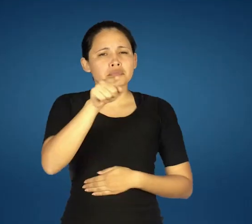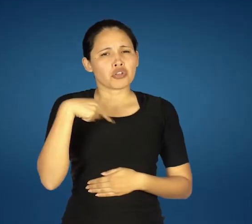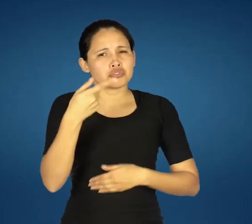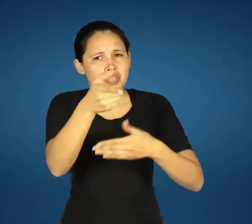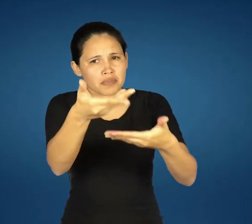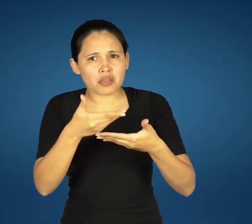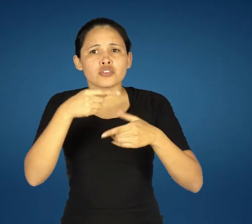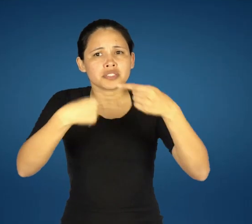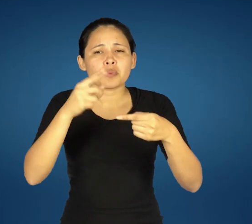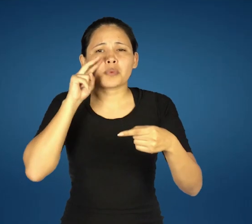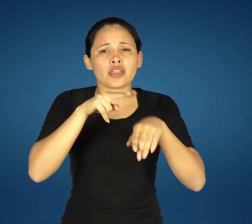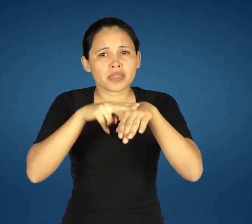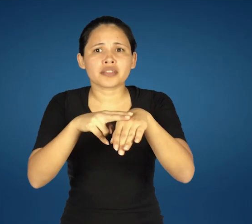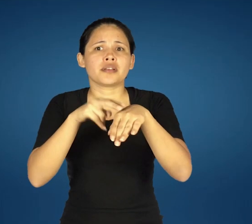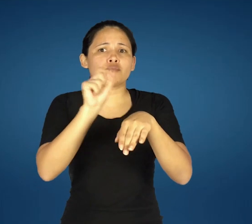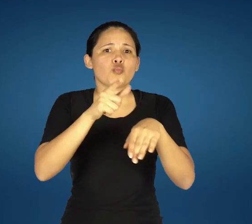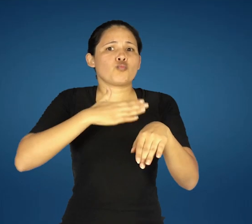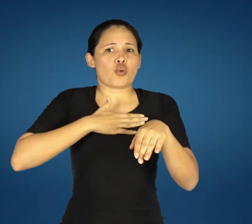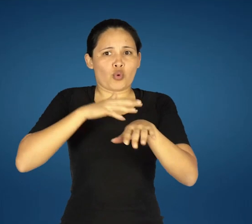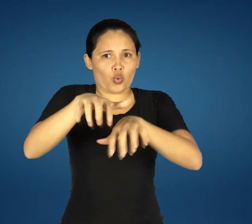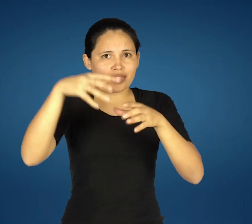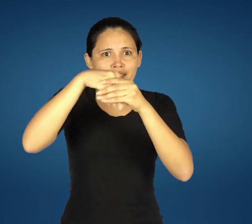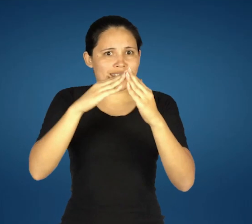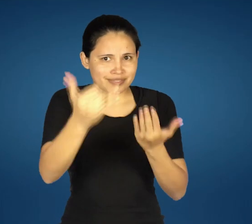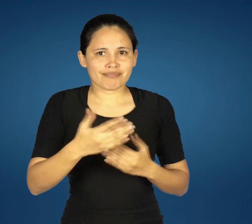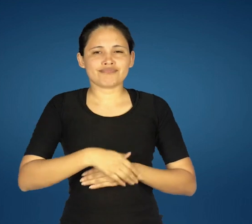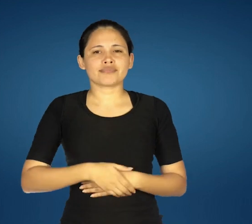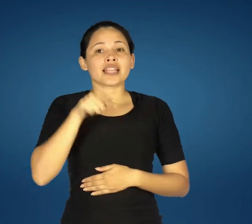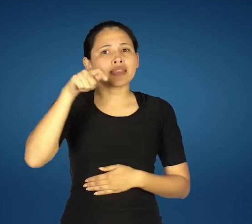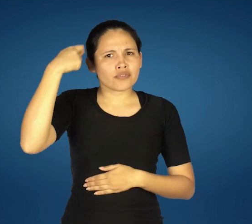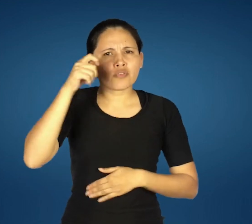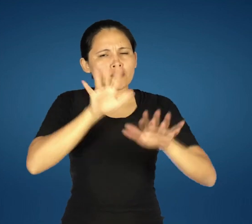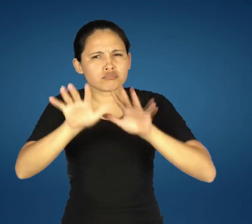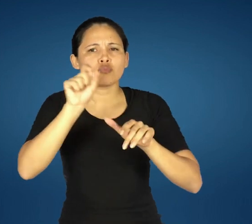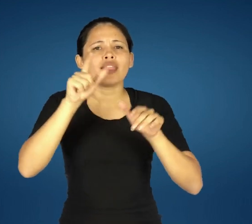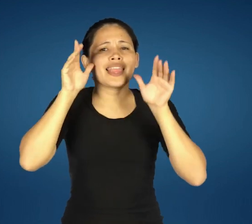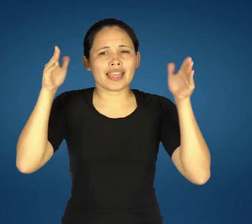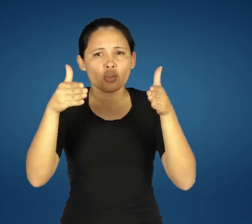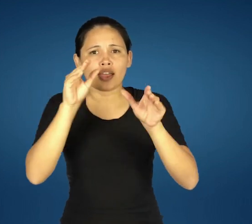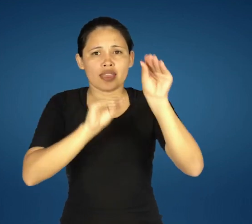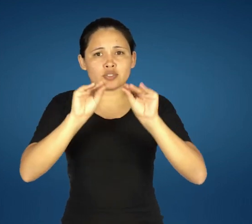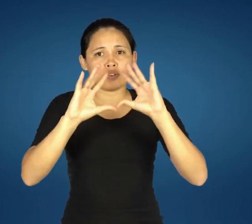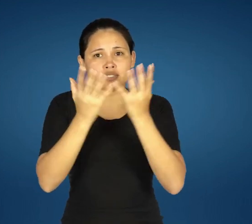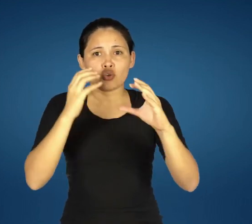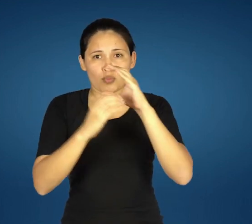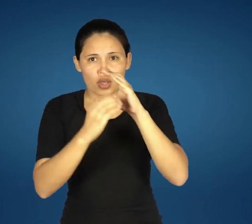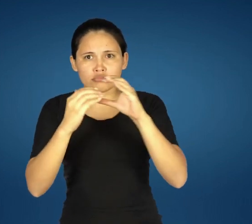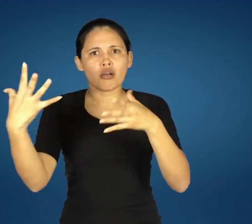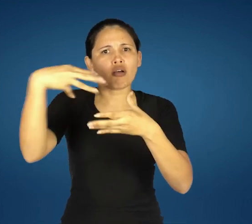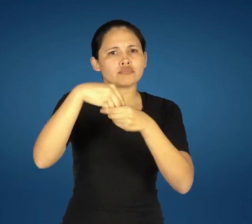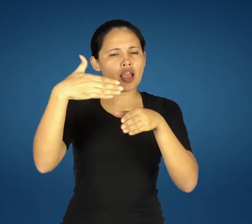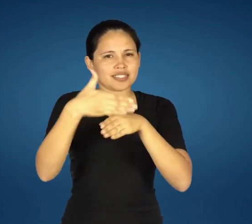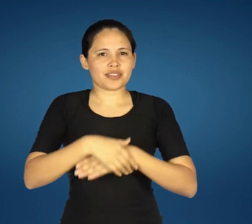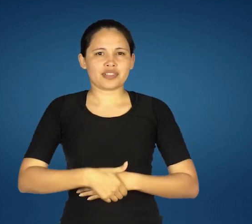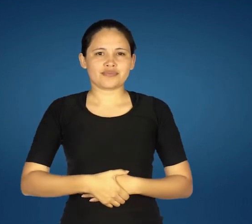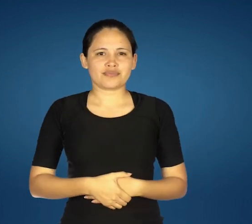Te invitamos a seguir viendo recomendaciones para tener tu propia huerta en casa. Este video fue producido desde el enfoque del